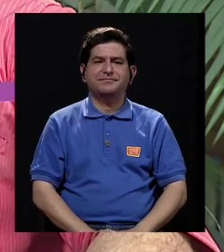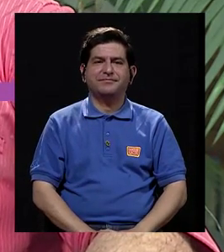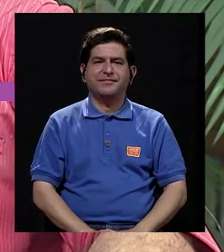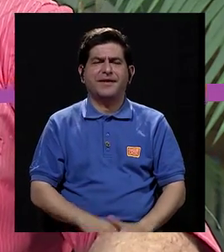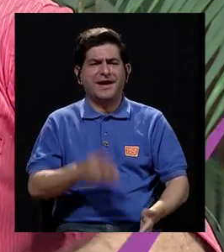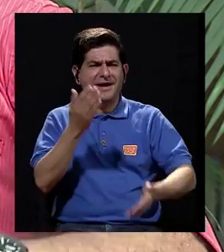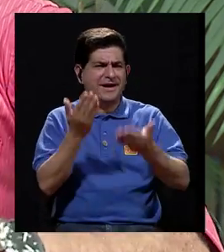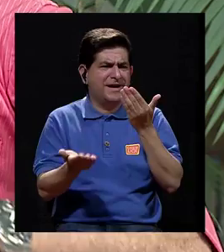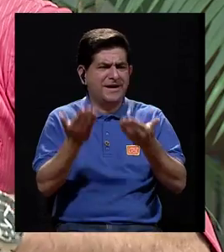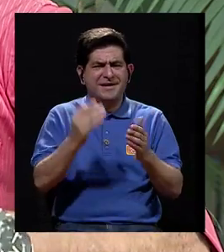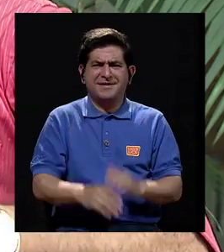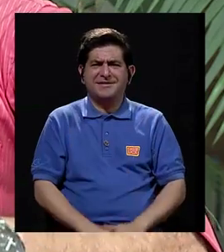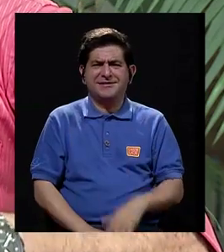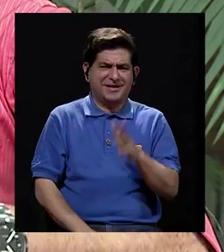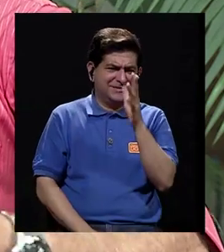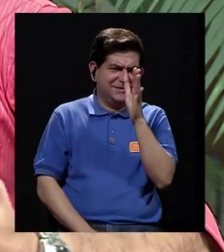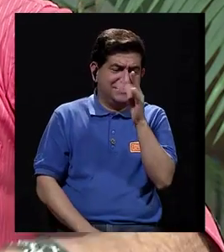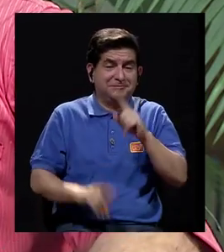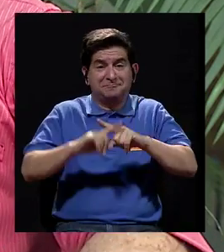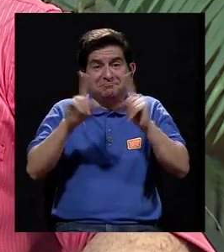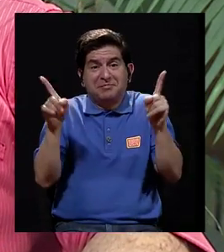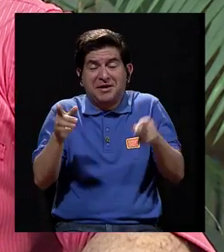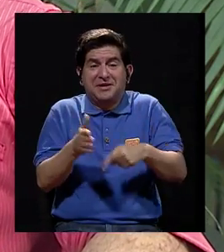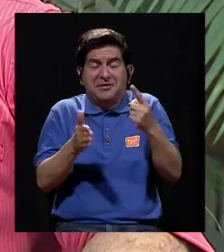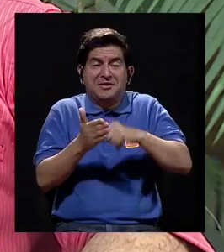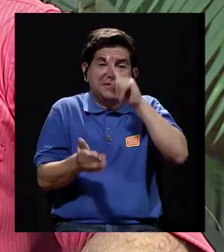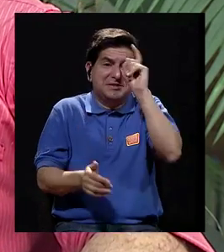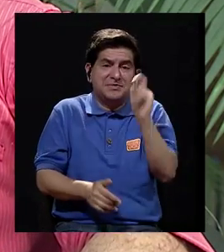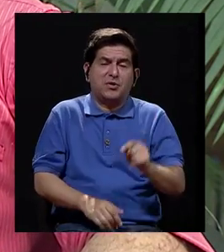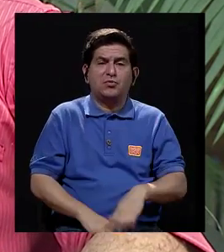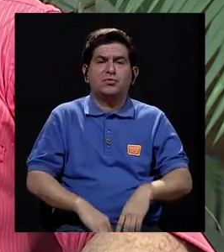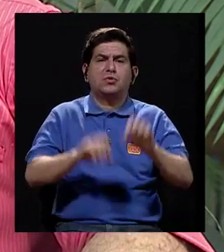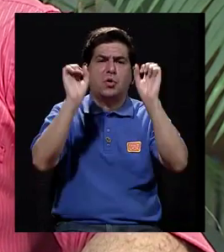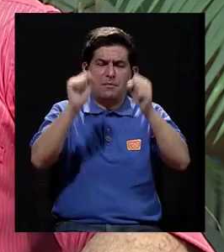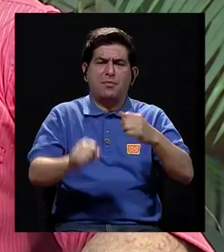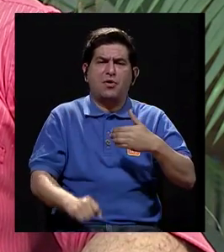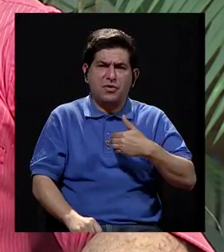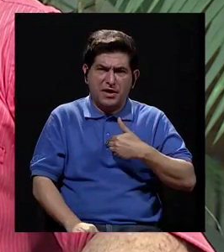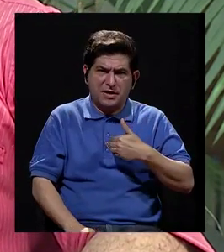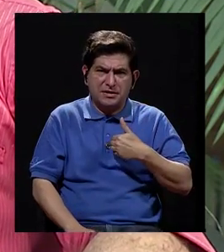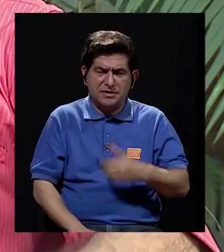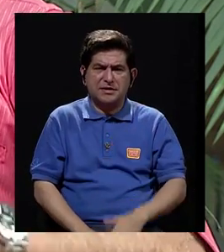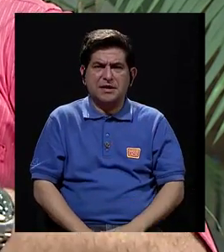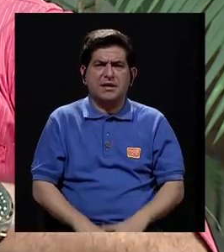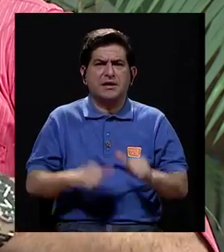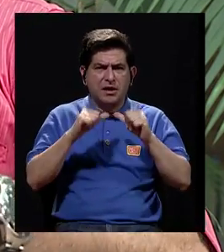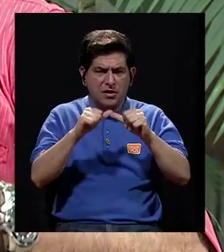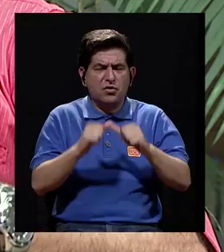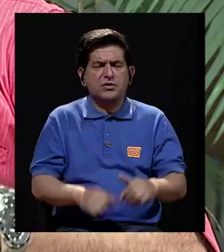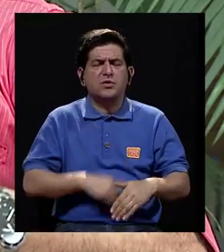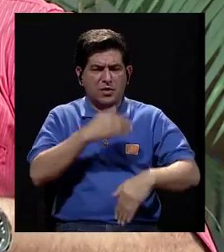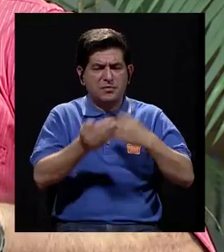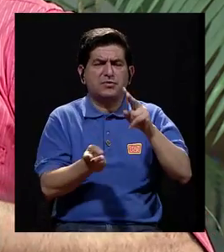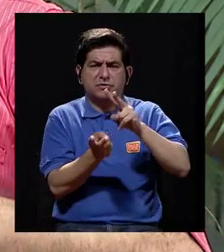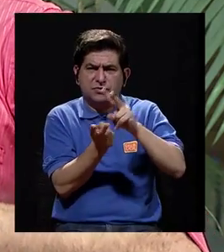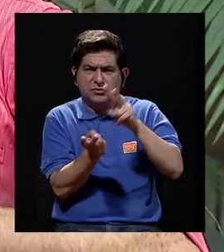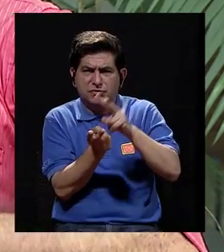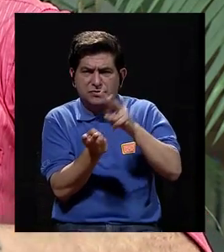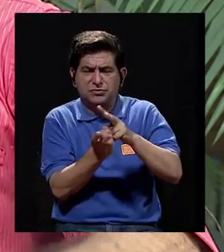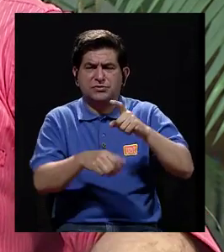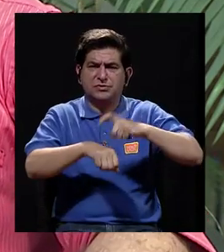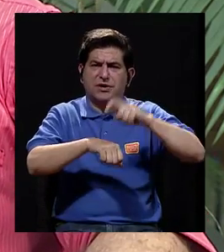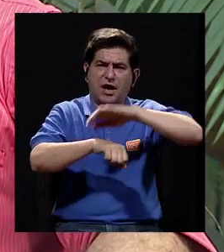Les parecerá hasta gracioso, ¿verdad? Pero muchas veces le preguntan que si podemos mantener, continuar las relaciones